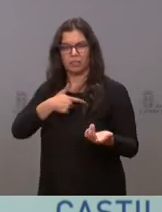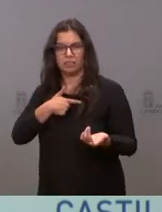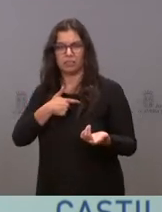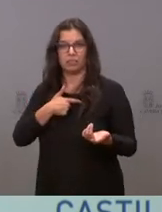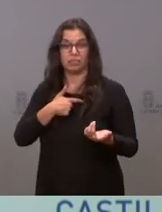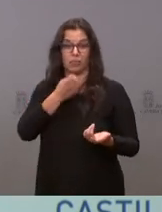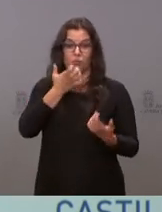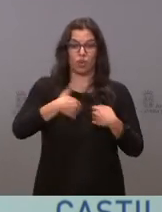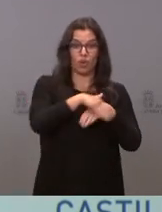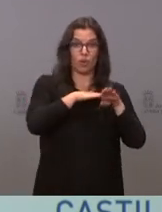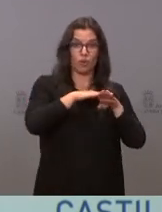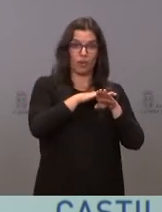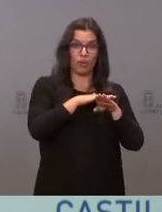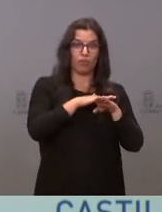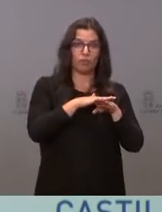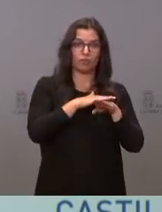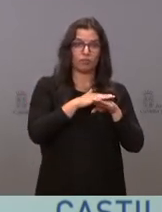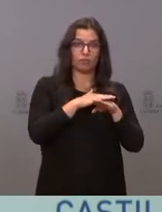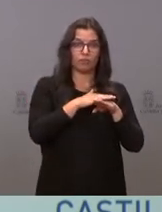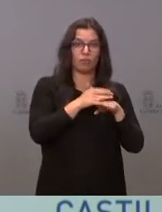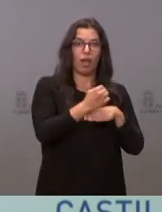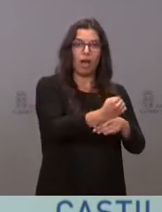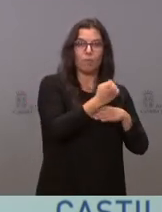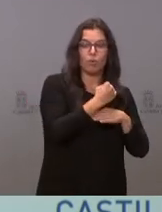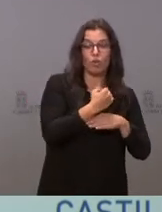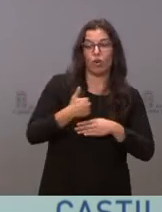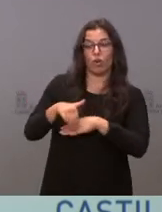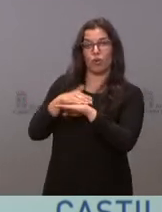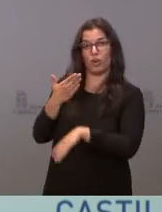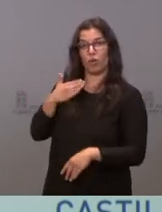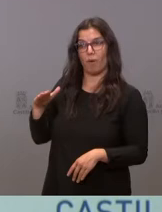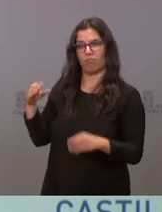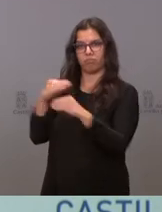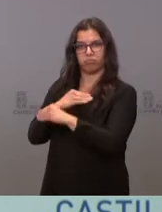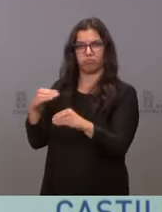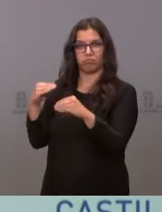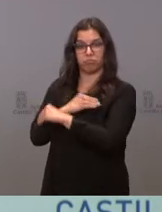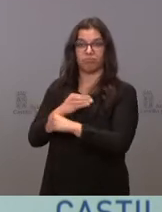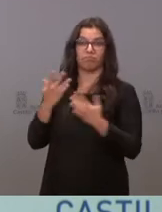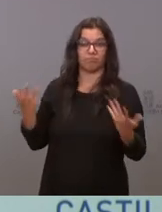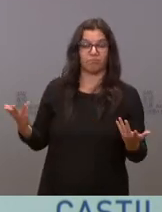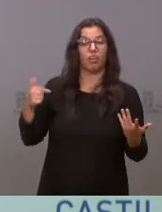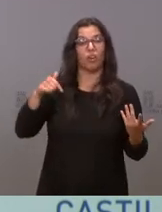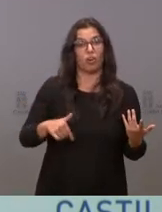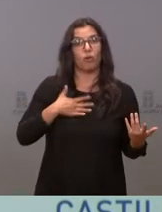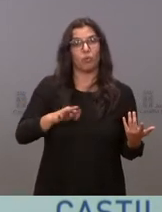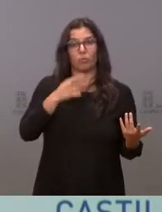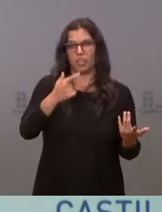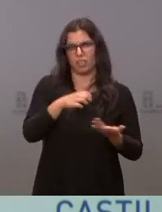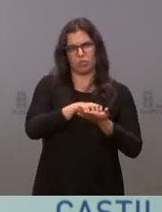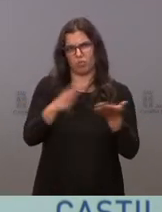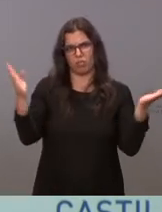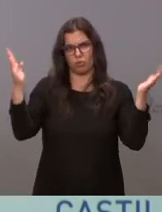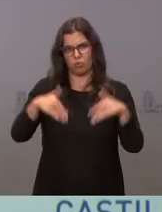Los buenos gobiernos se apoyan, los malos gobiernos se contradicen. Hoy podemos decir, sin lugar a